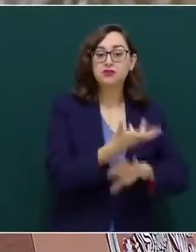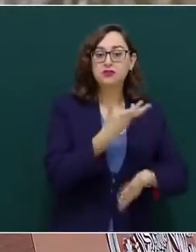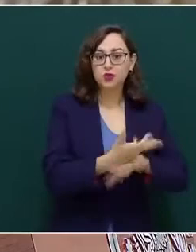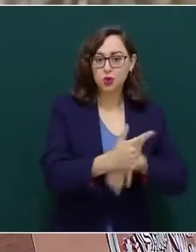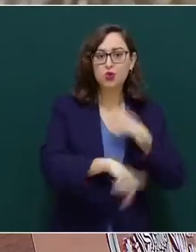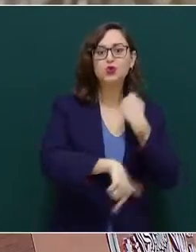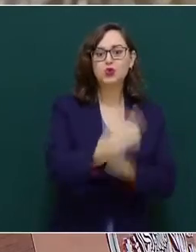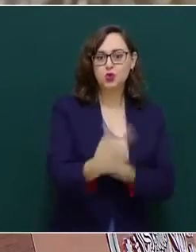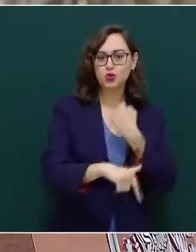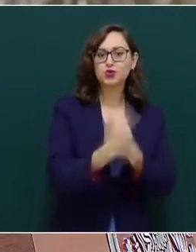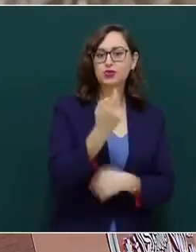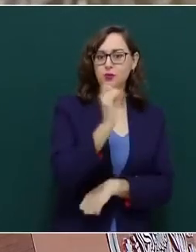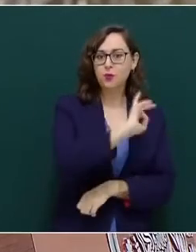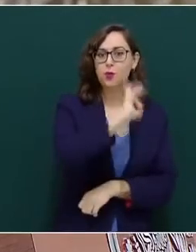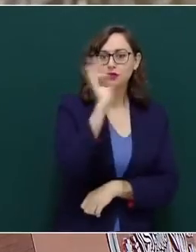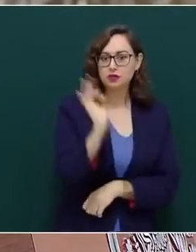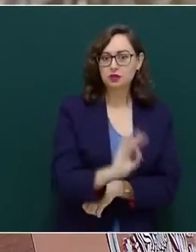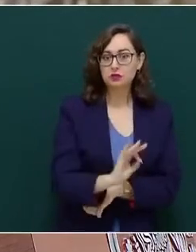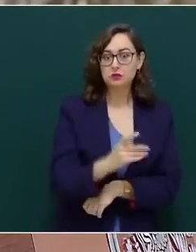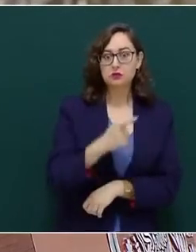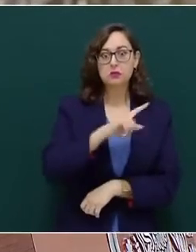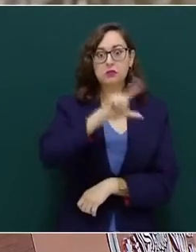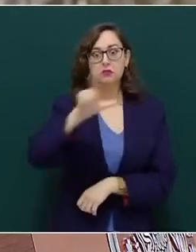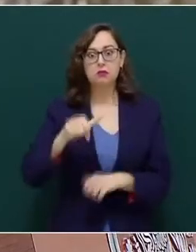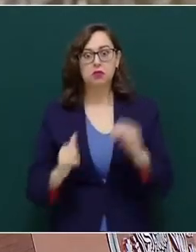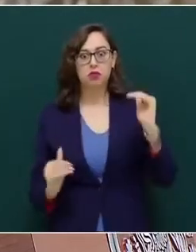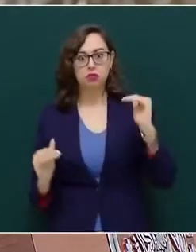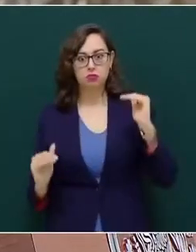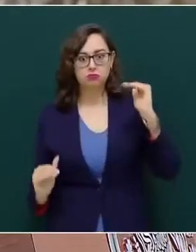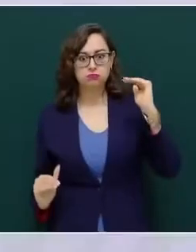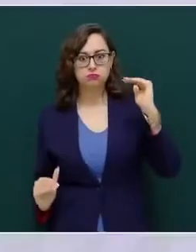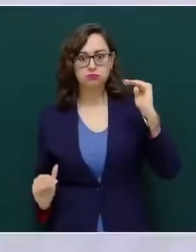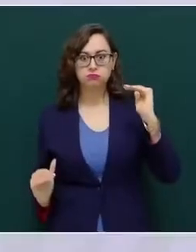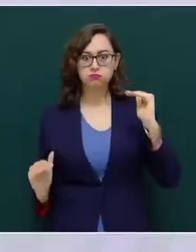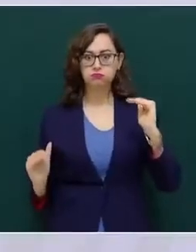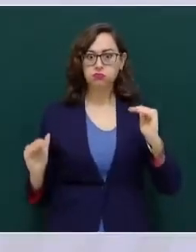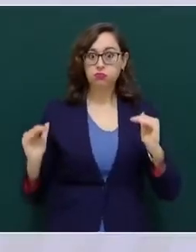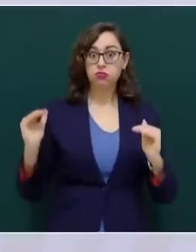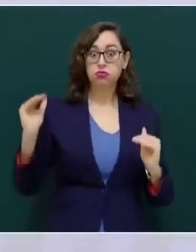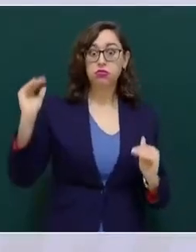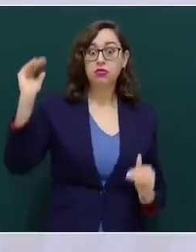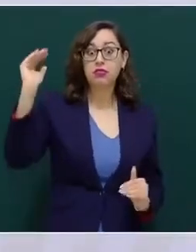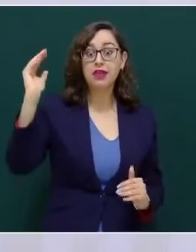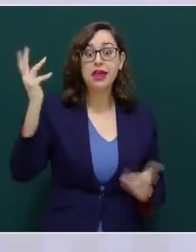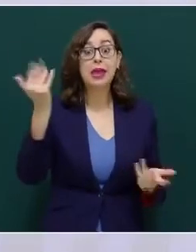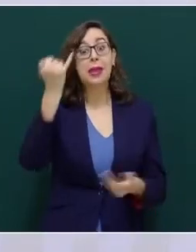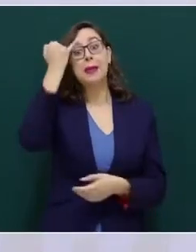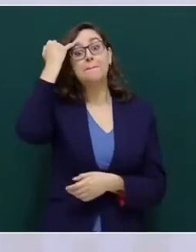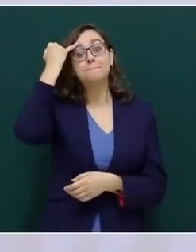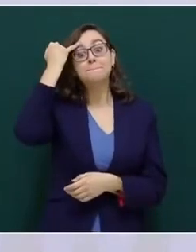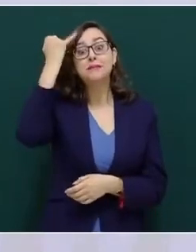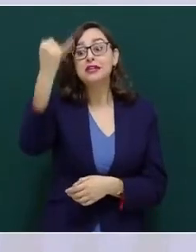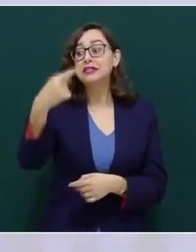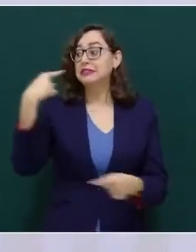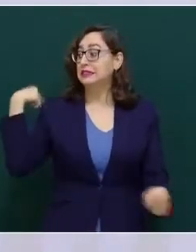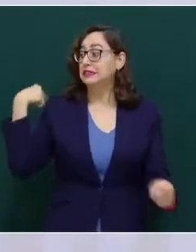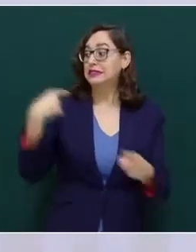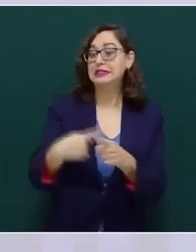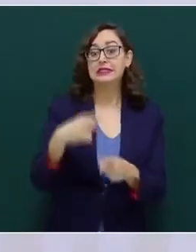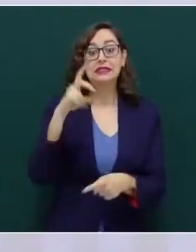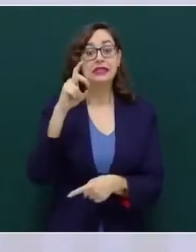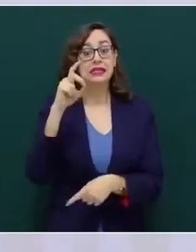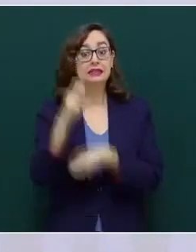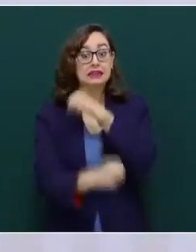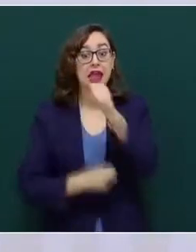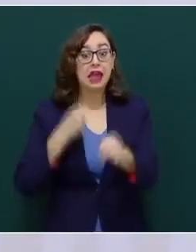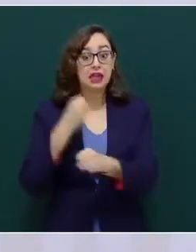.4 por ciento. Imaginemos si esta tendencia de las últimas tres décadas se